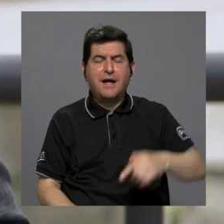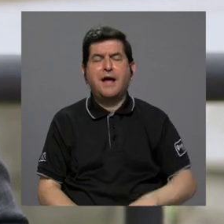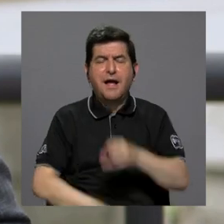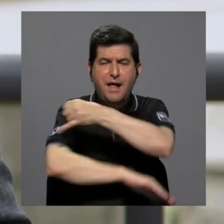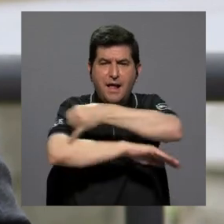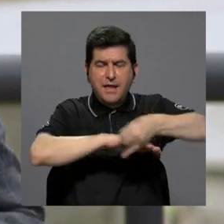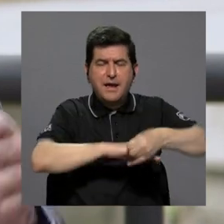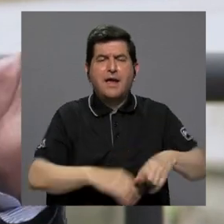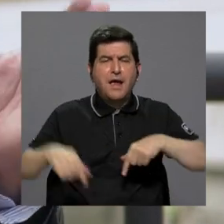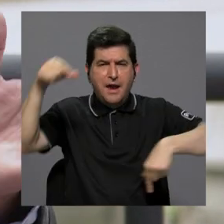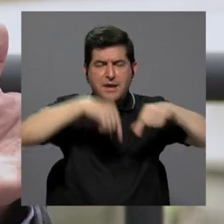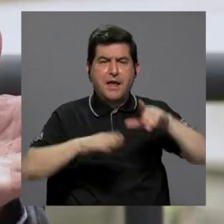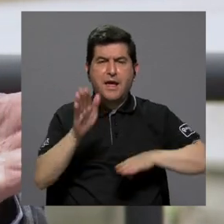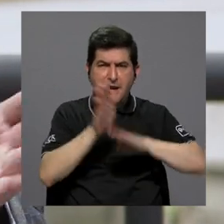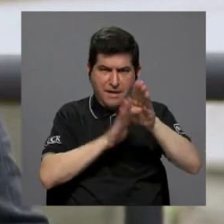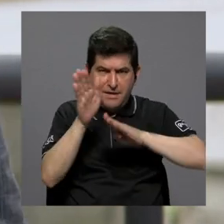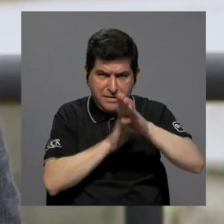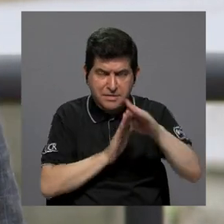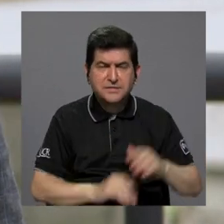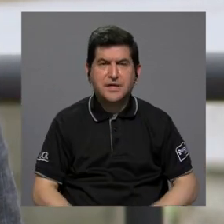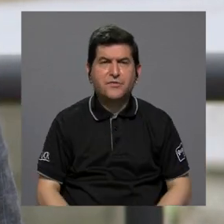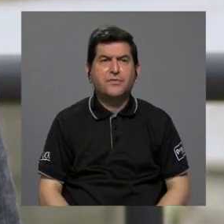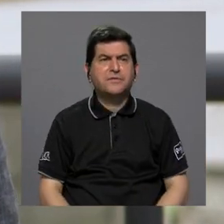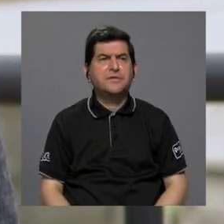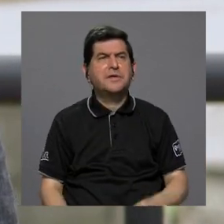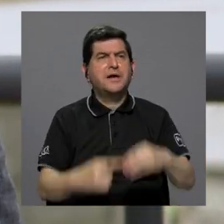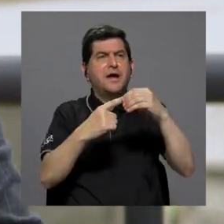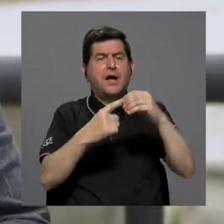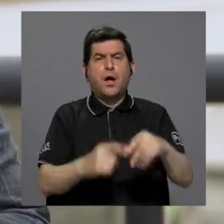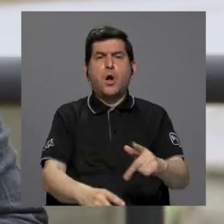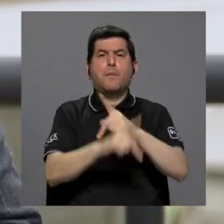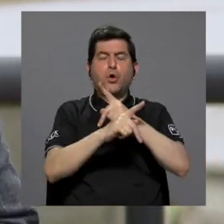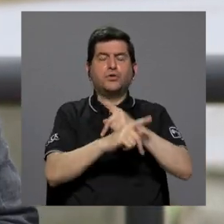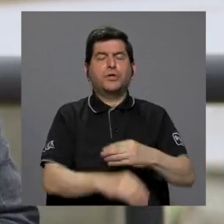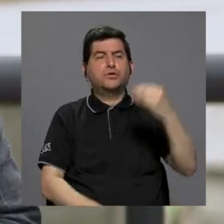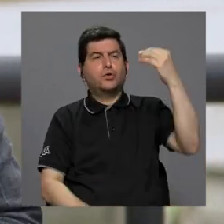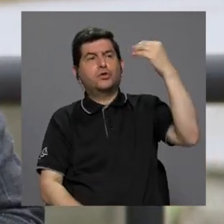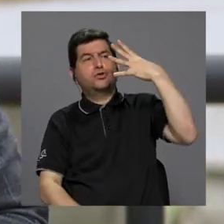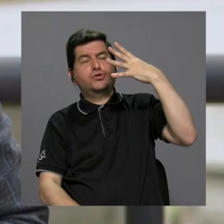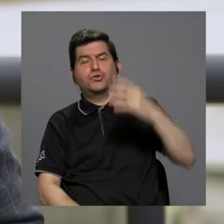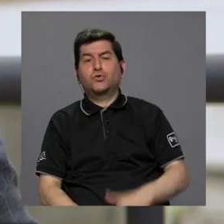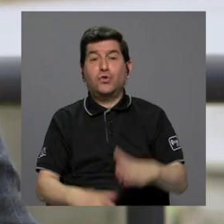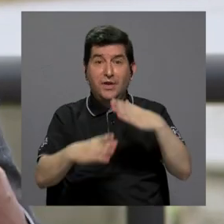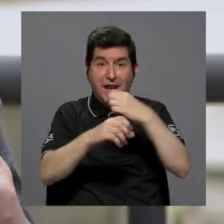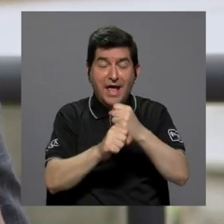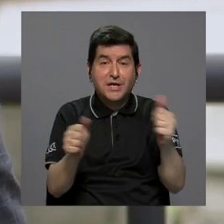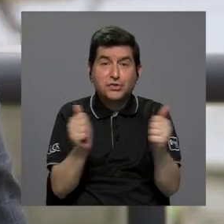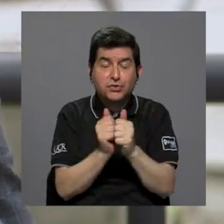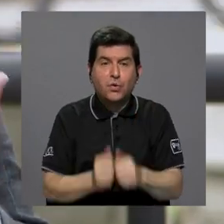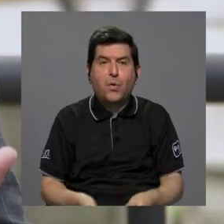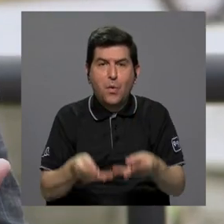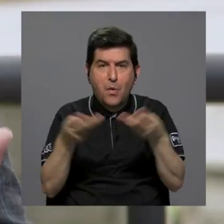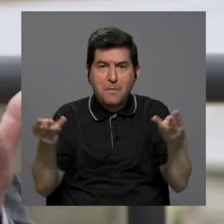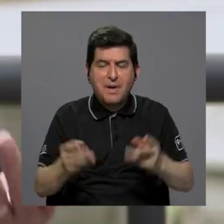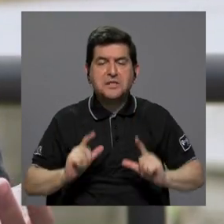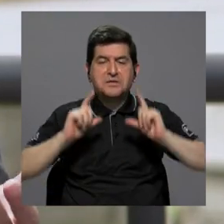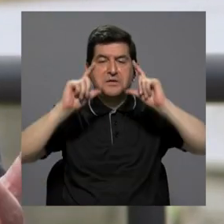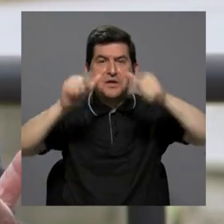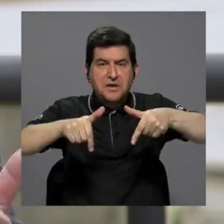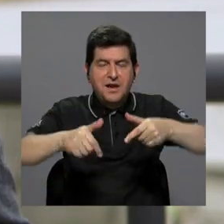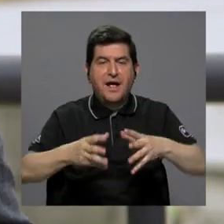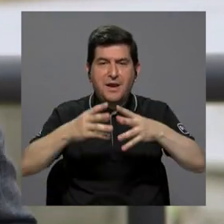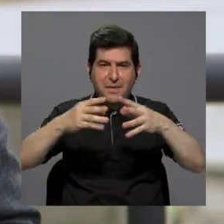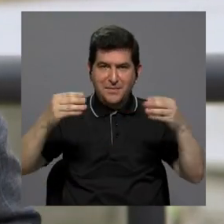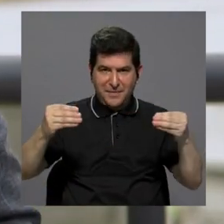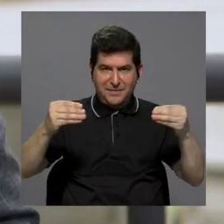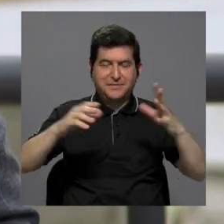es ingeniera química, ella desarrolla básicamente un protector solar hecho con derivados y desechos